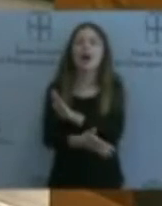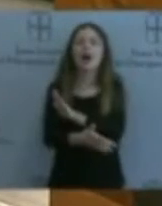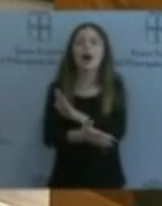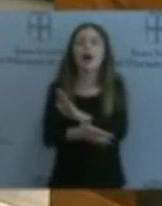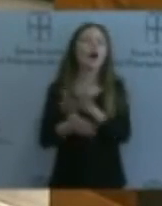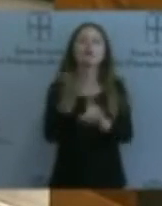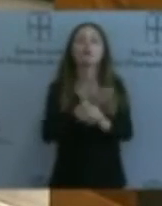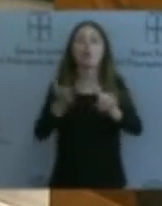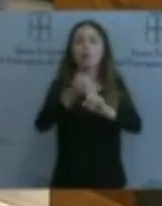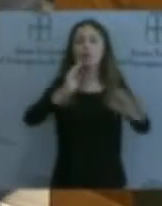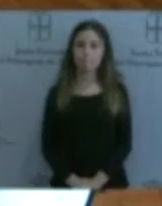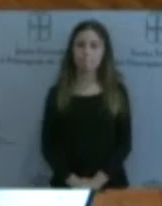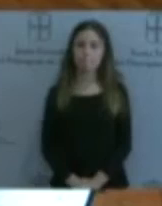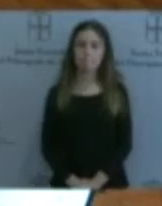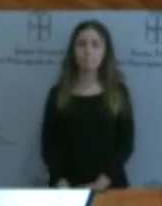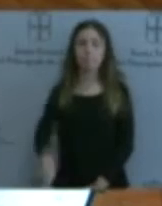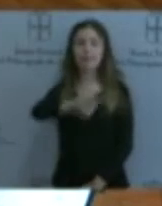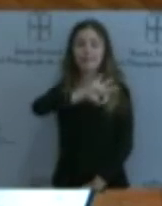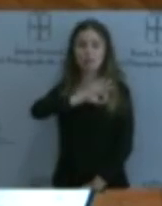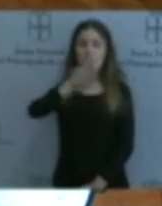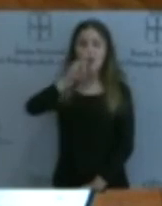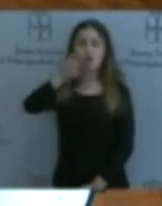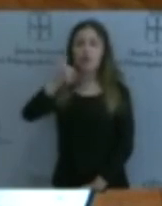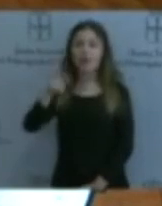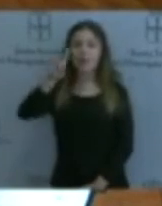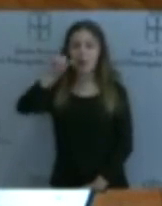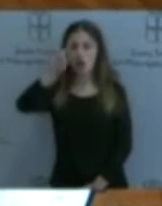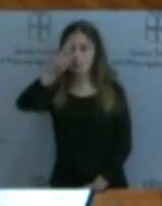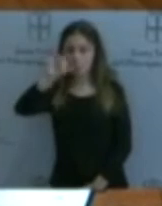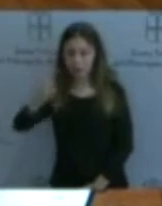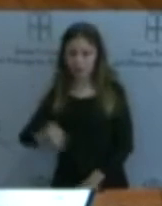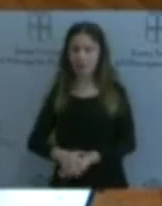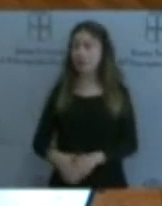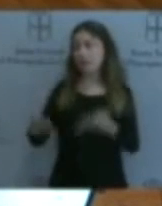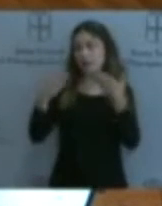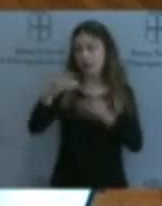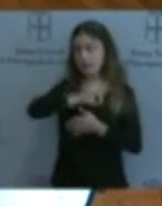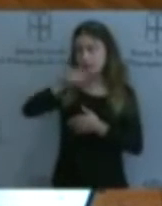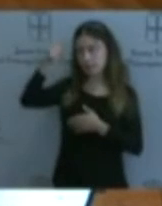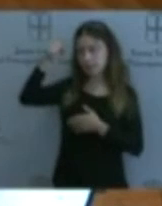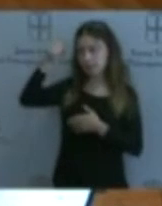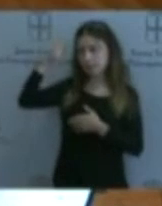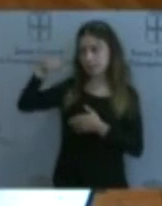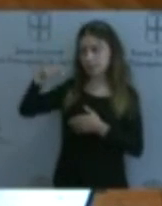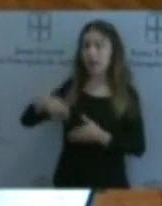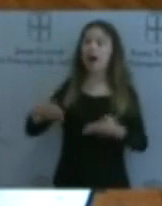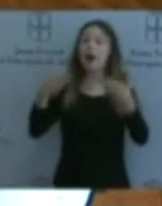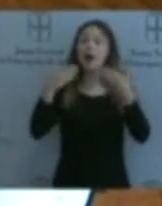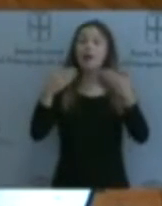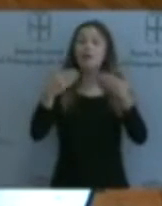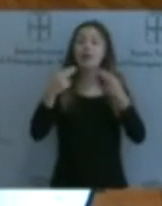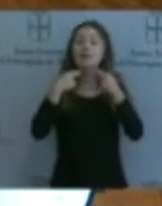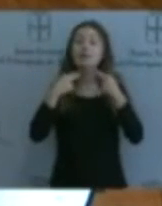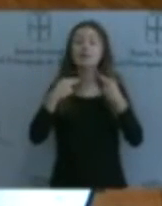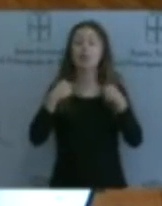garantice la continuidad de la compañía. Muchas gracias, señor presidente. Y gracias al señor consejero por su respuesta. Pero, mire, no hay ninguna información